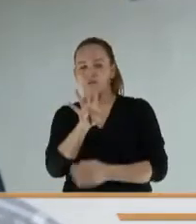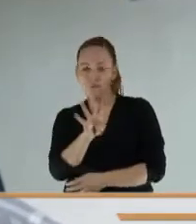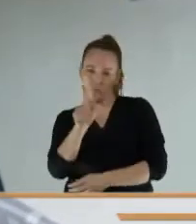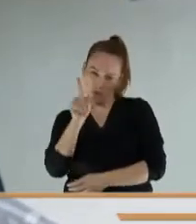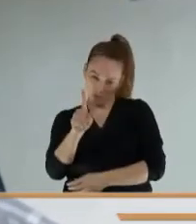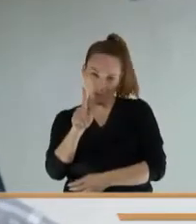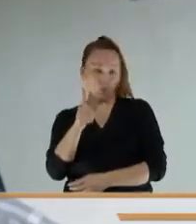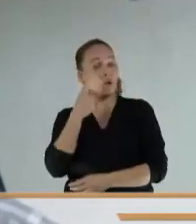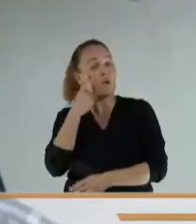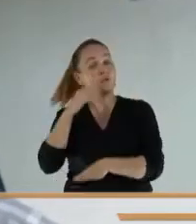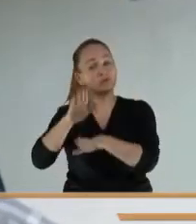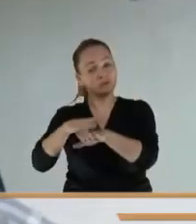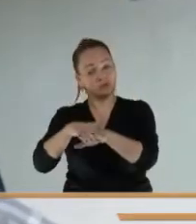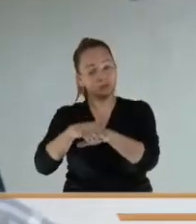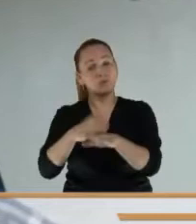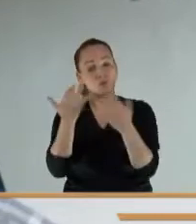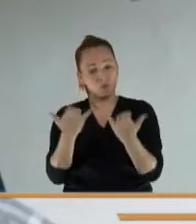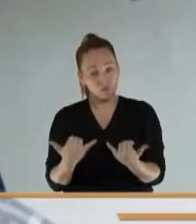Reitero, hoy